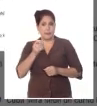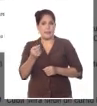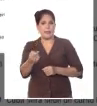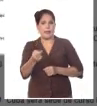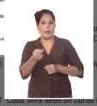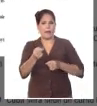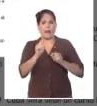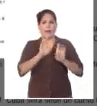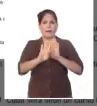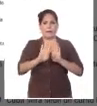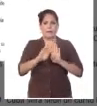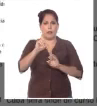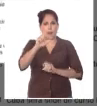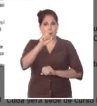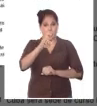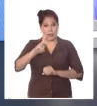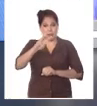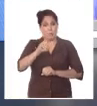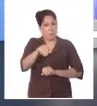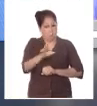Mercedes Muñoz.